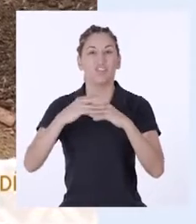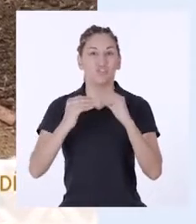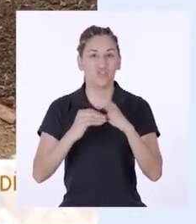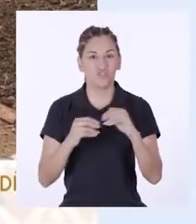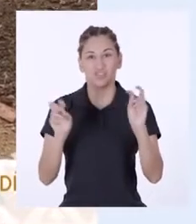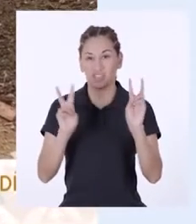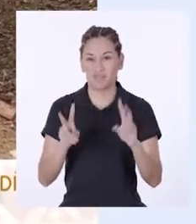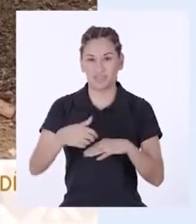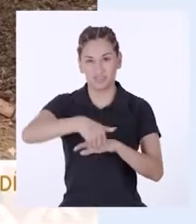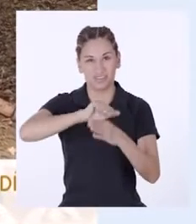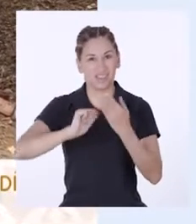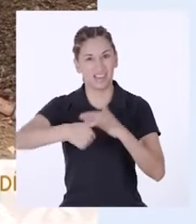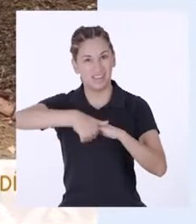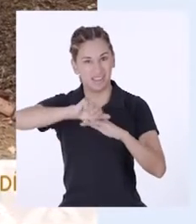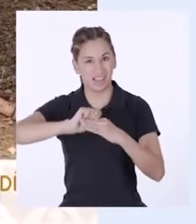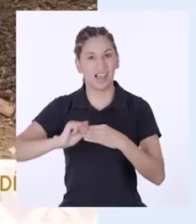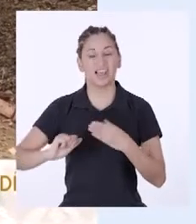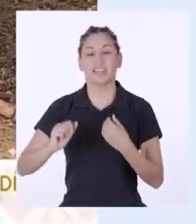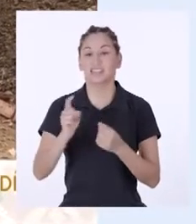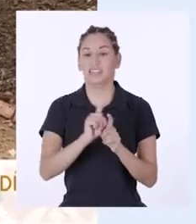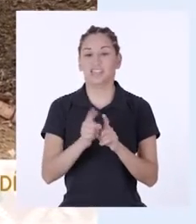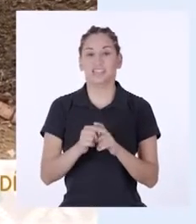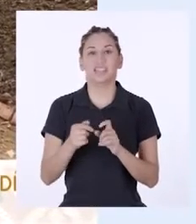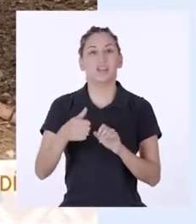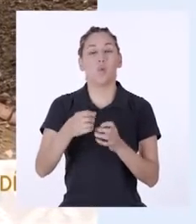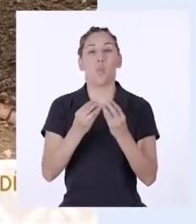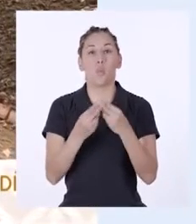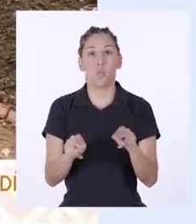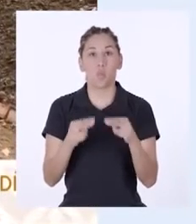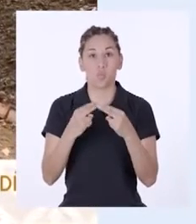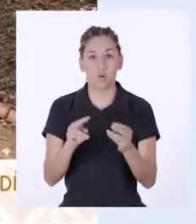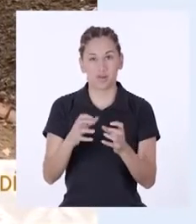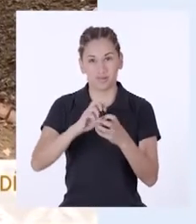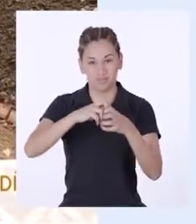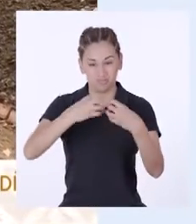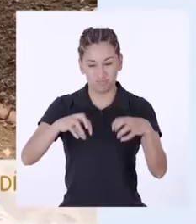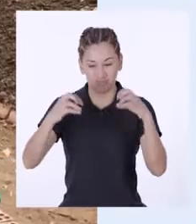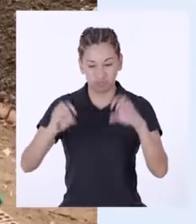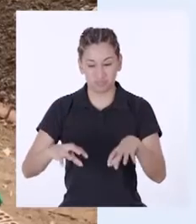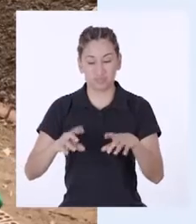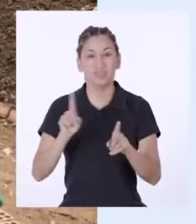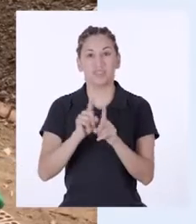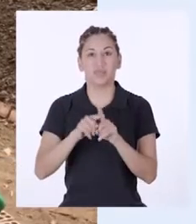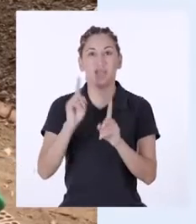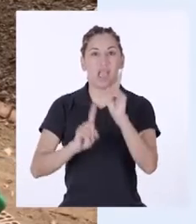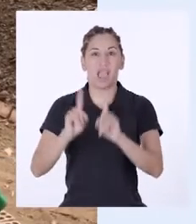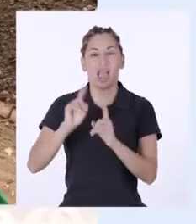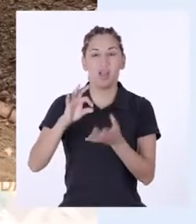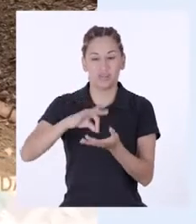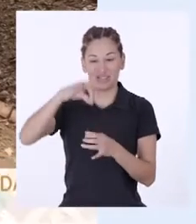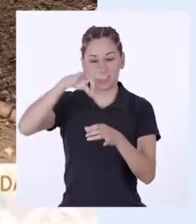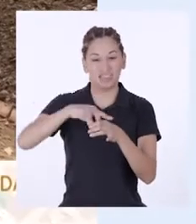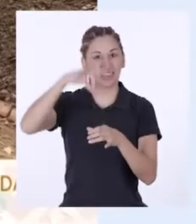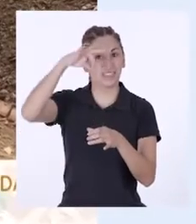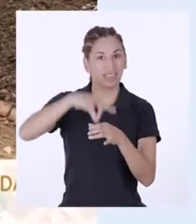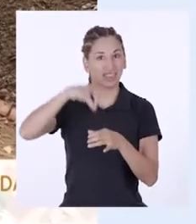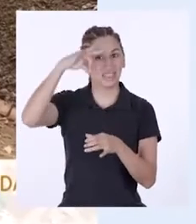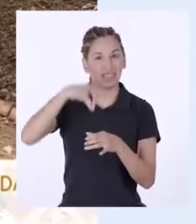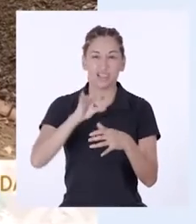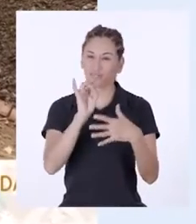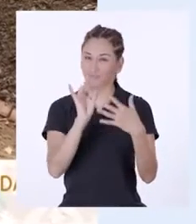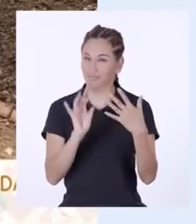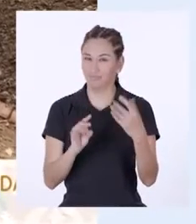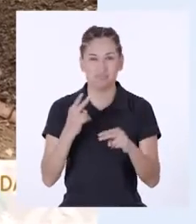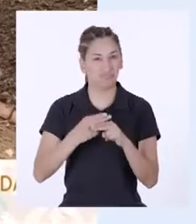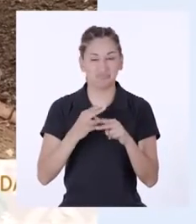frutas, los restos de verduras, las cáscaras de huevo y también algunas infusiones, entre otros. Aquí tenemos lo